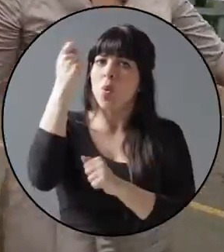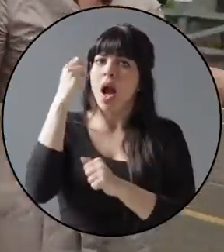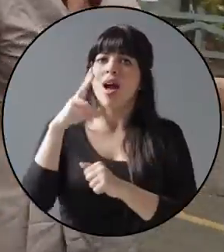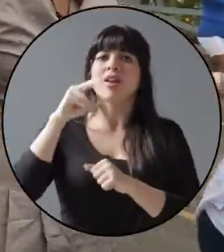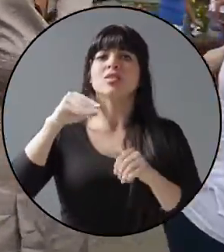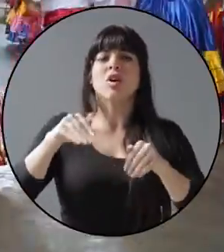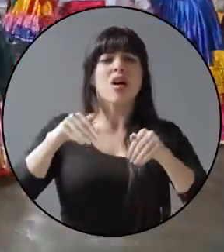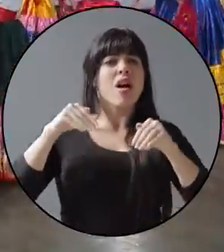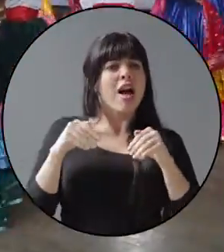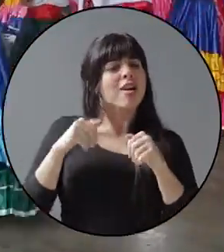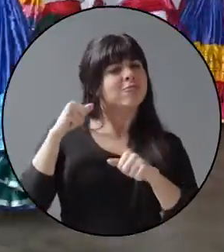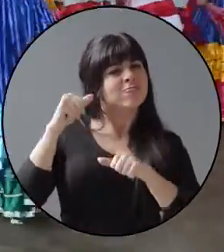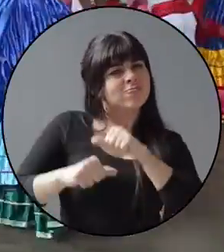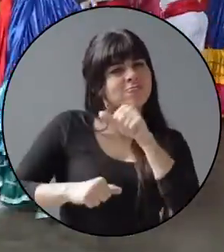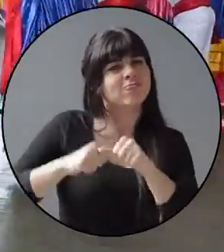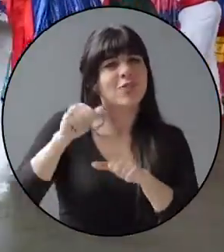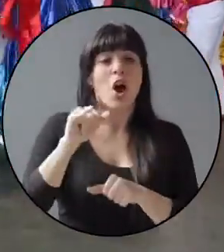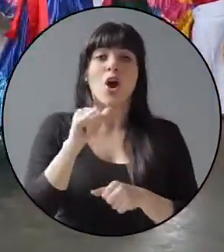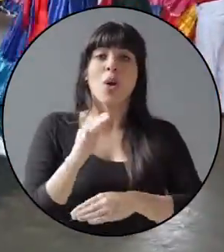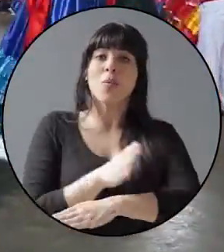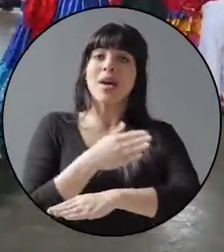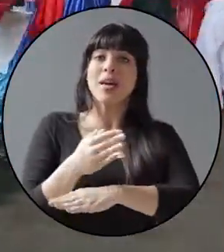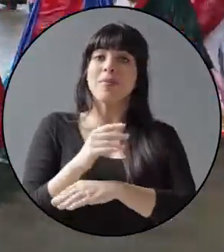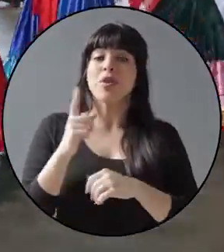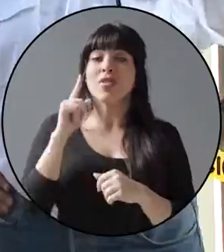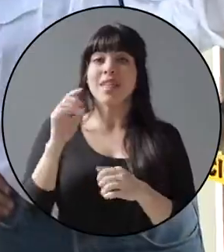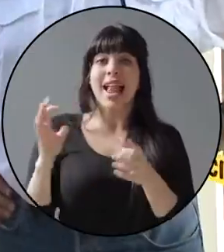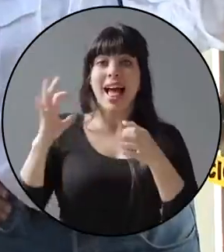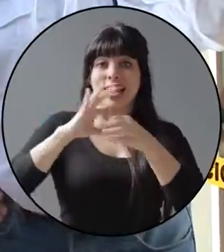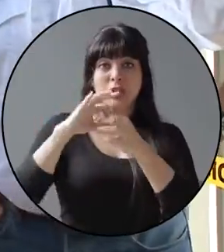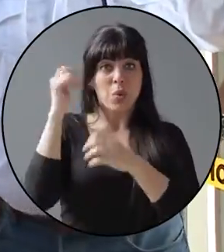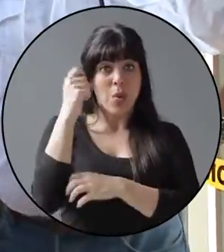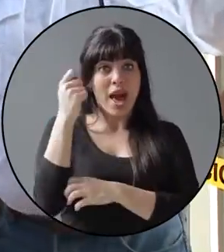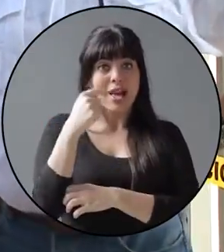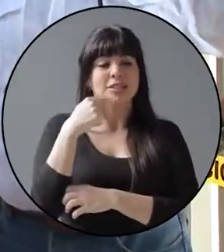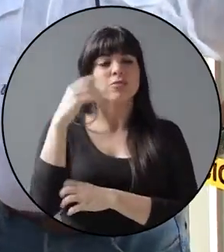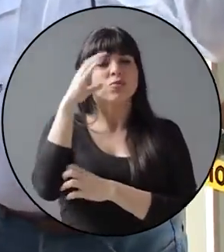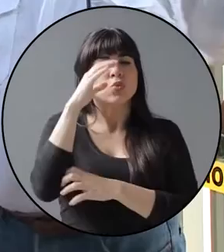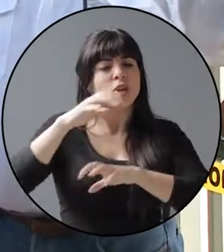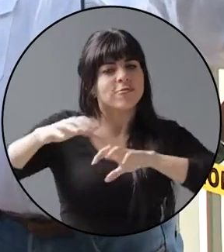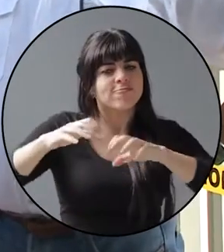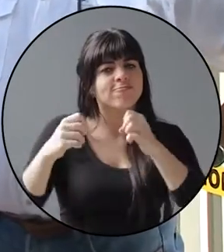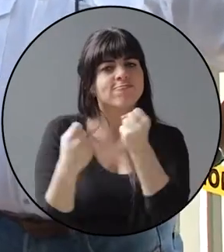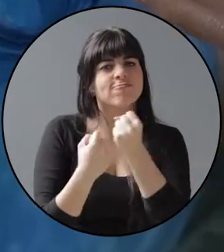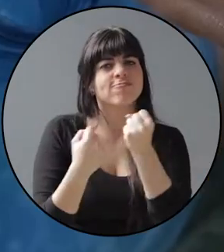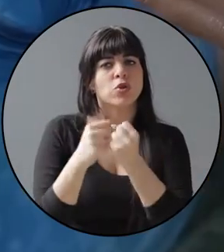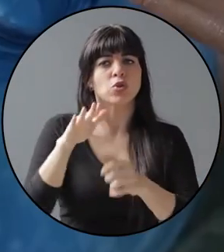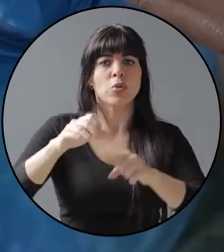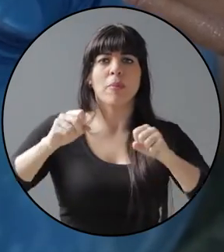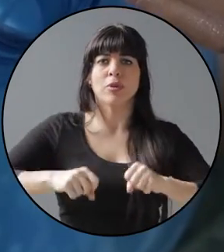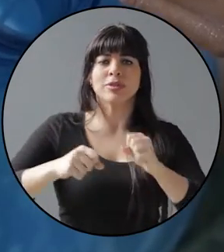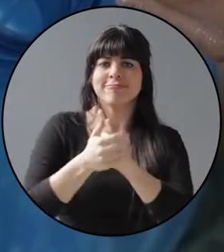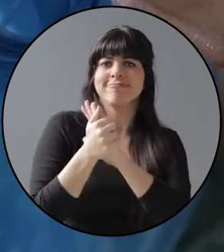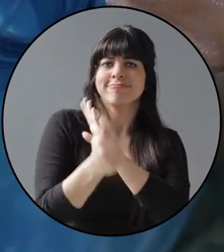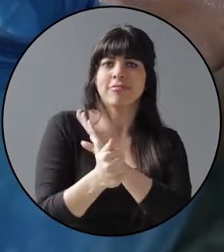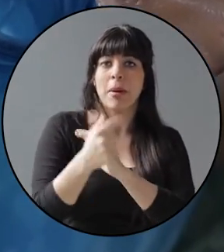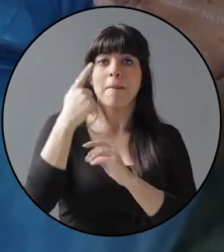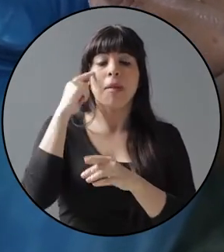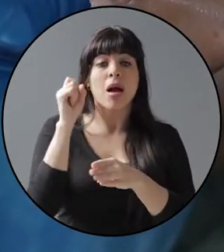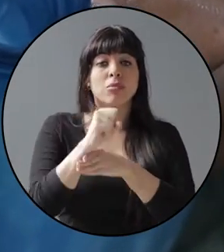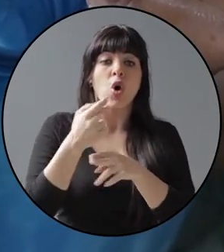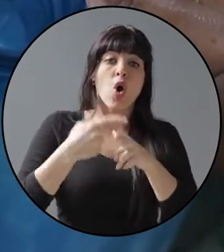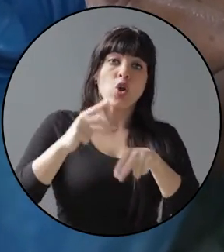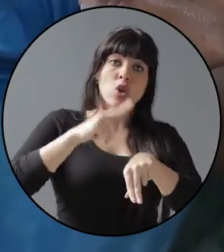ceder en la brega como canta el himno de la anexión, con acciones para desatar su potencial y para vencer a